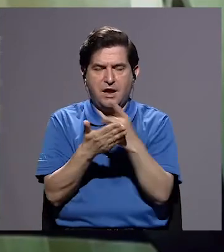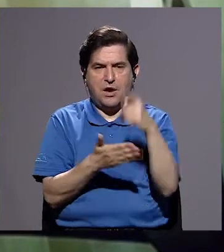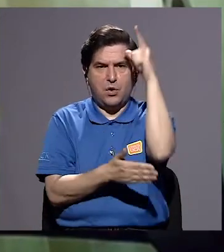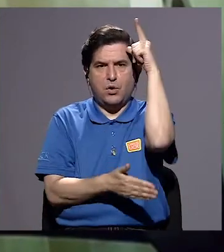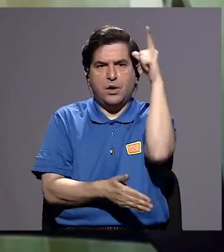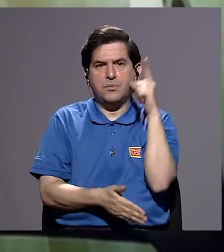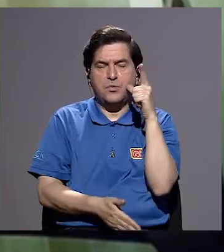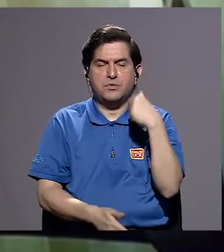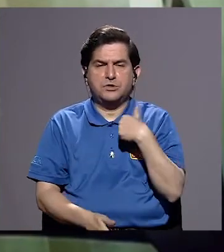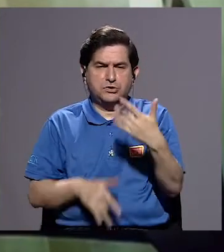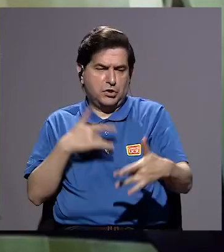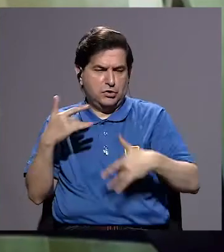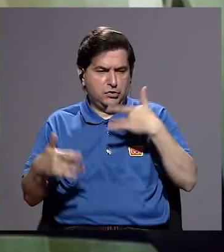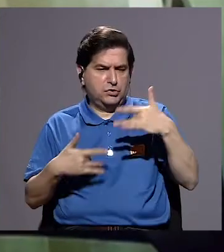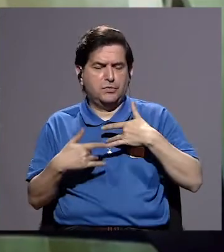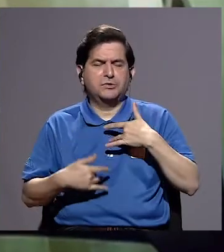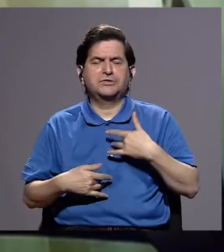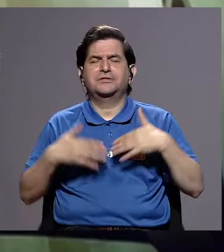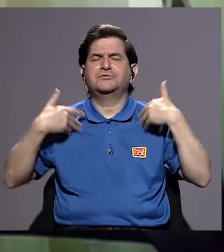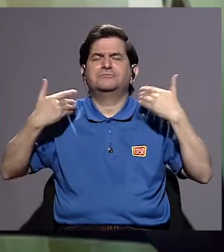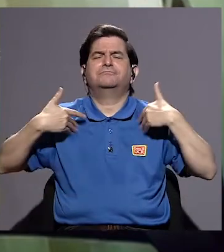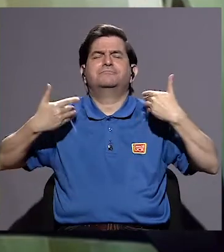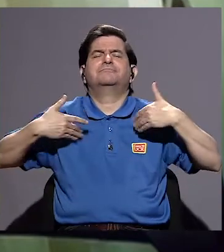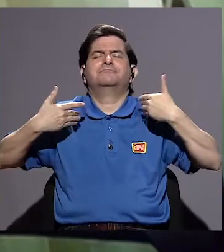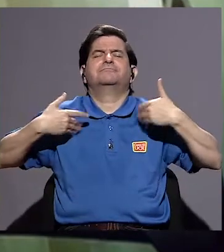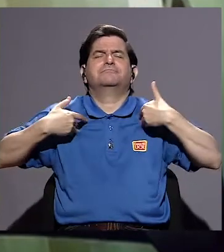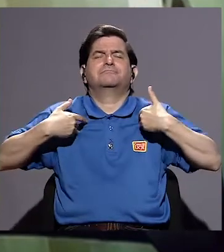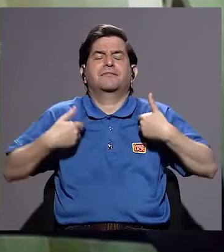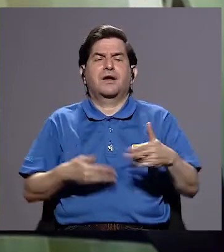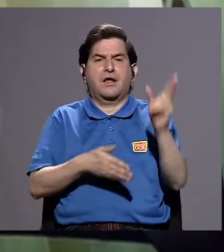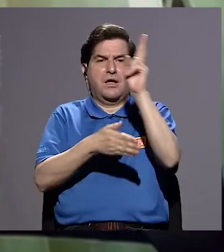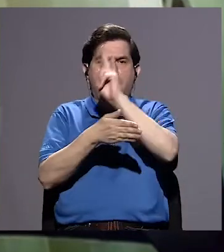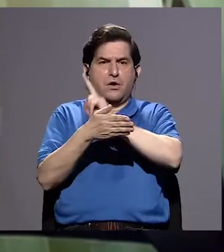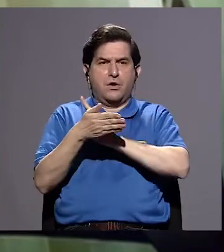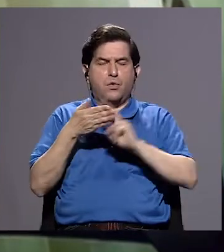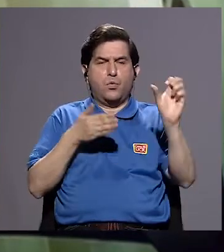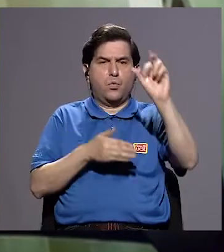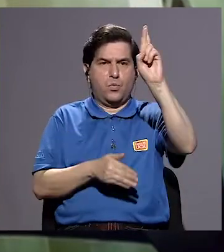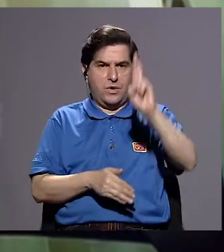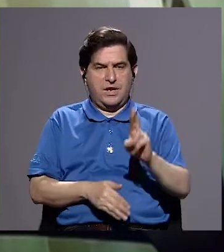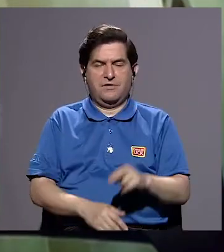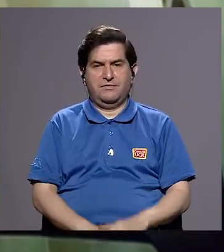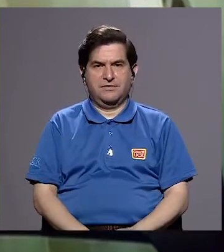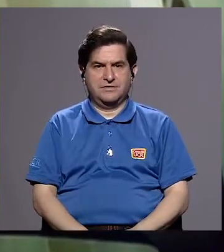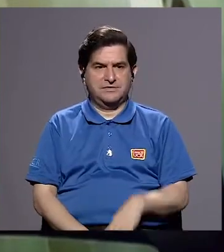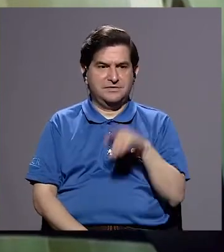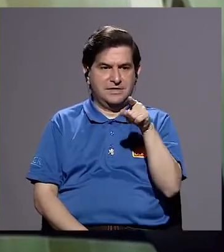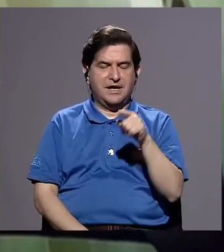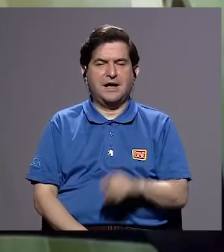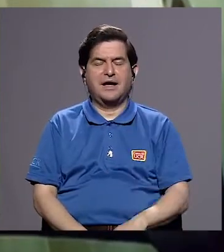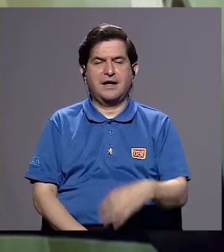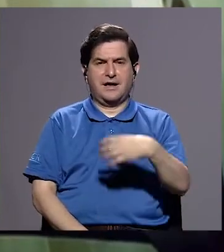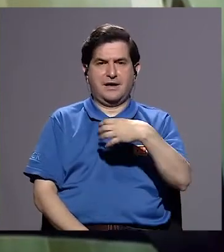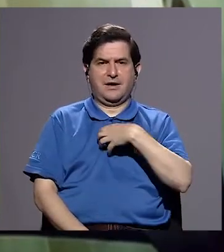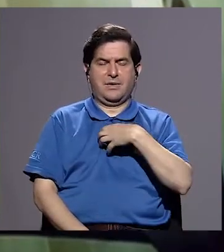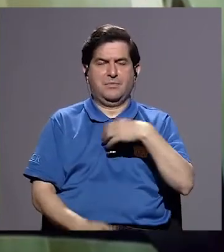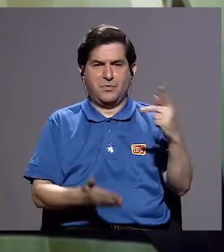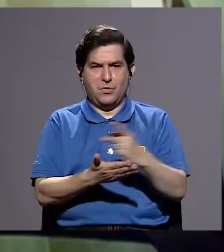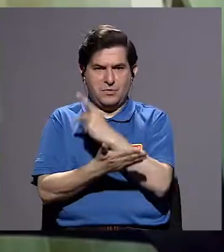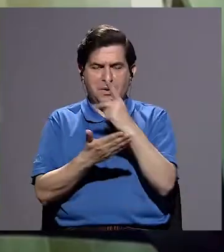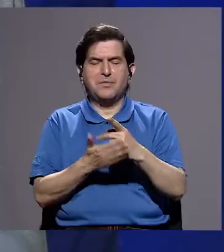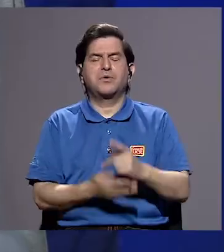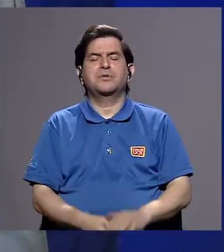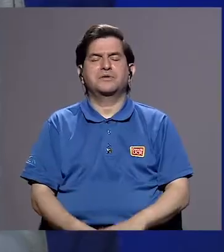de Limón y yo me siento muy contenta de que la Universidad de Costa Rica esté en nuestra provincia.